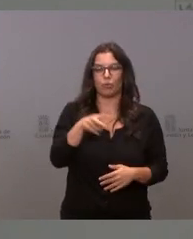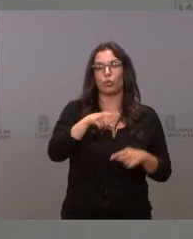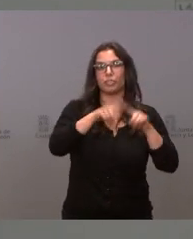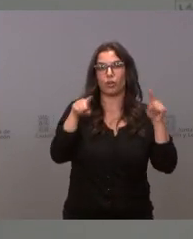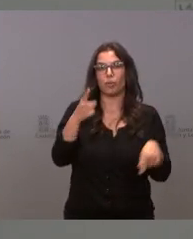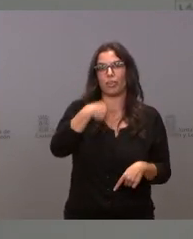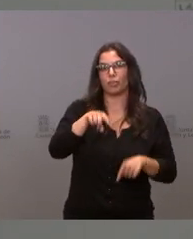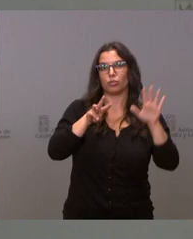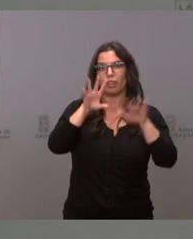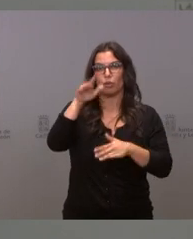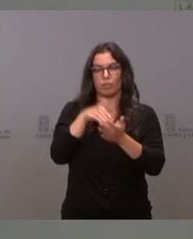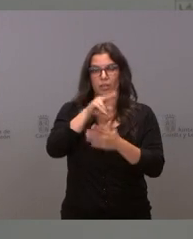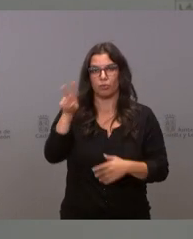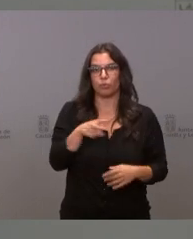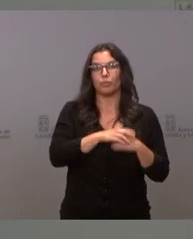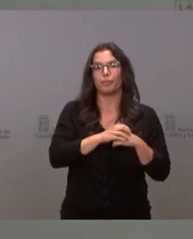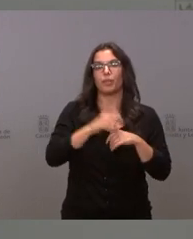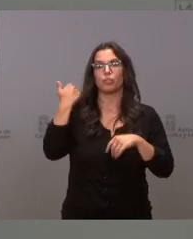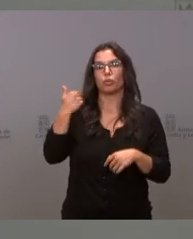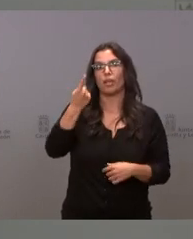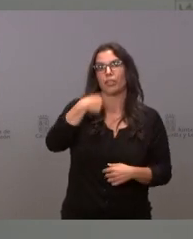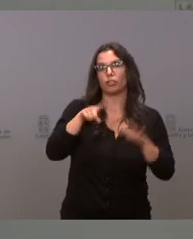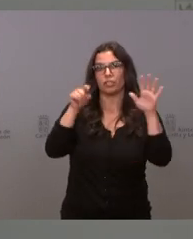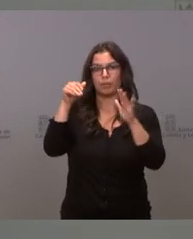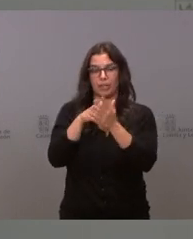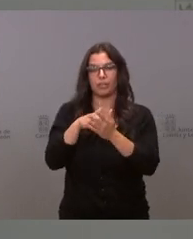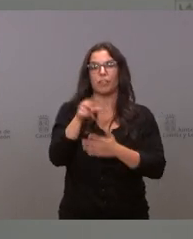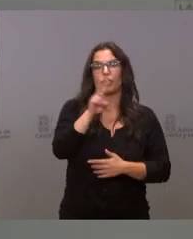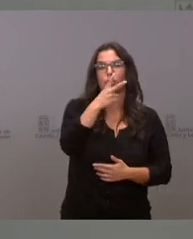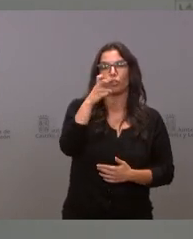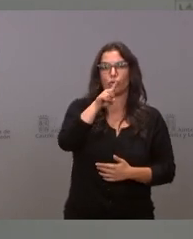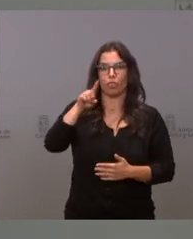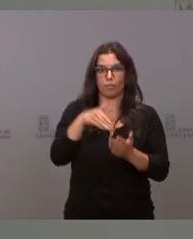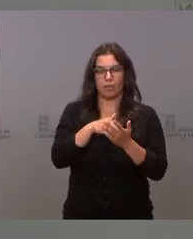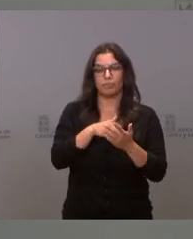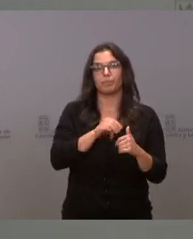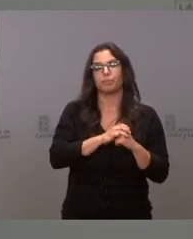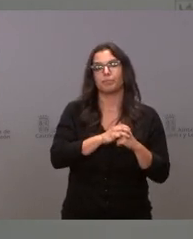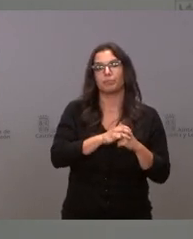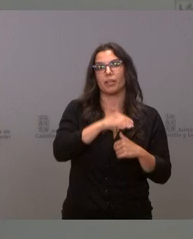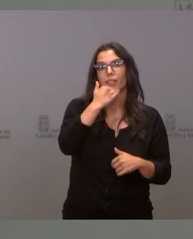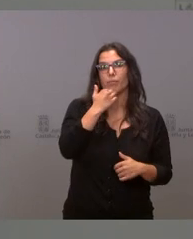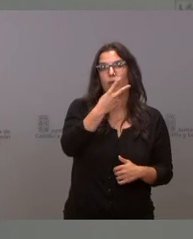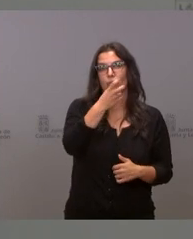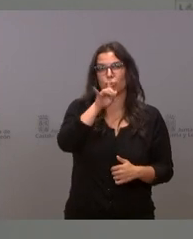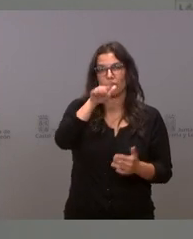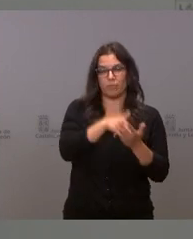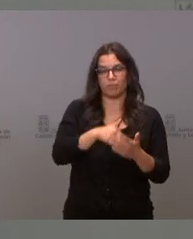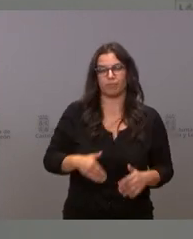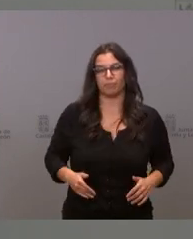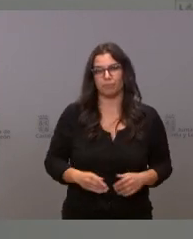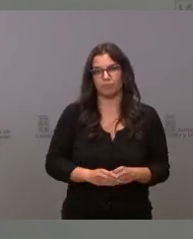Segovia 185.000 euros, Soria 160.000 euros, Valladolid 211.000 euros, Zamora 215.000